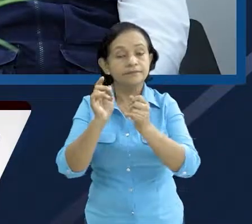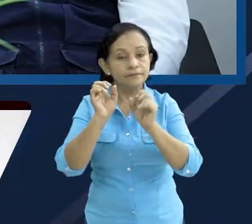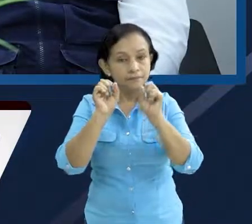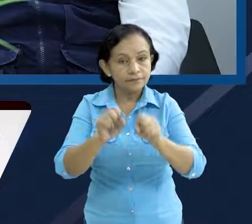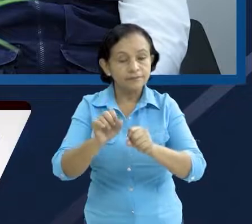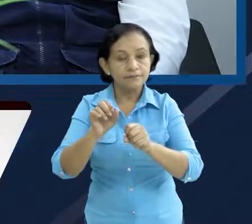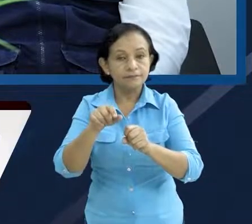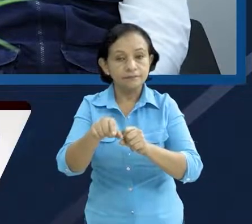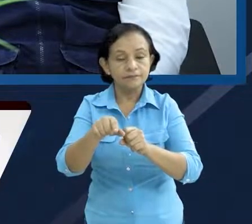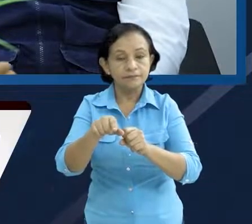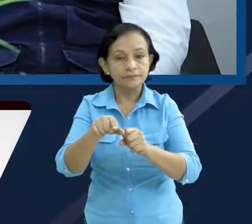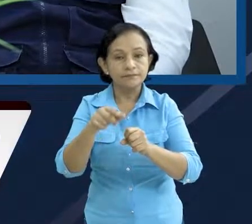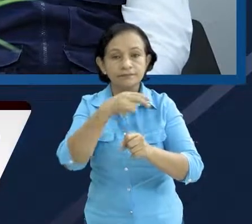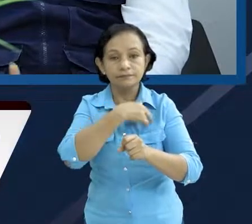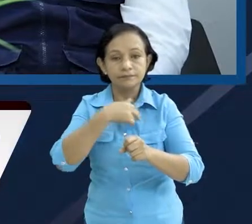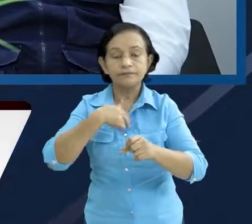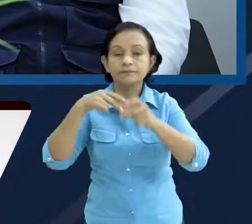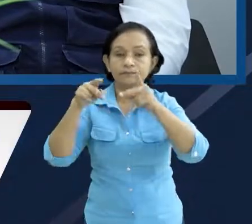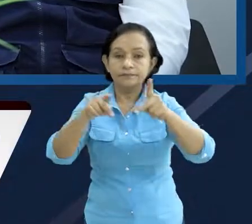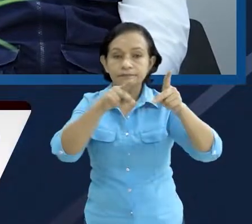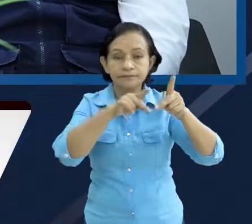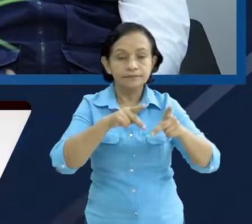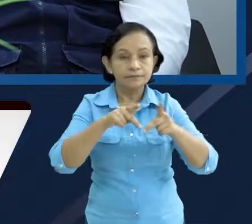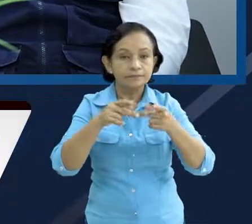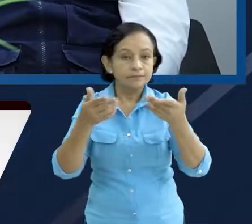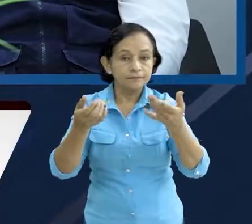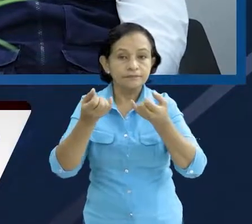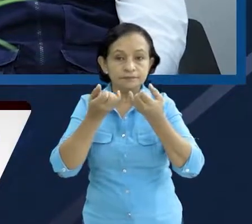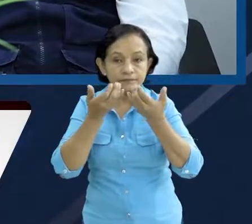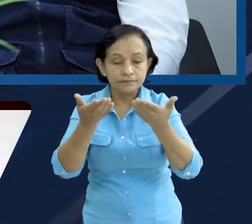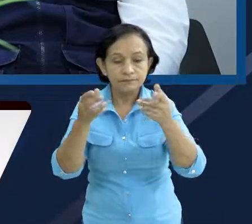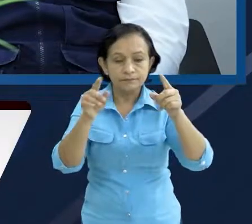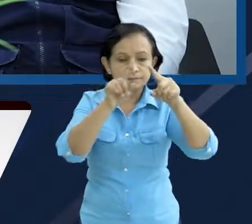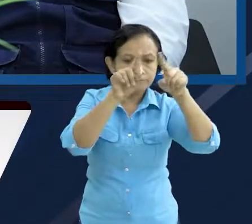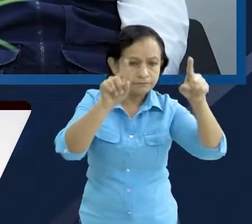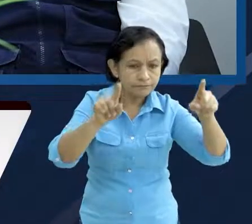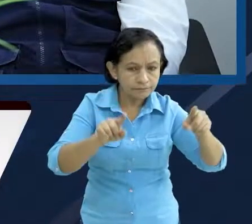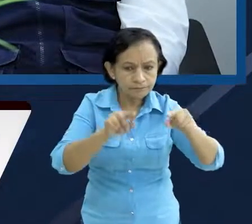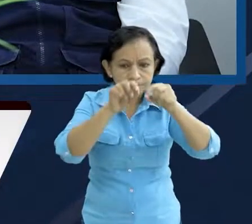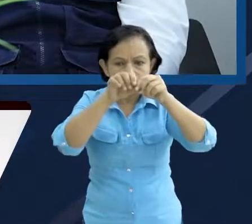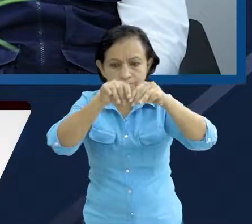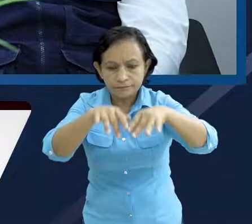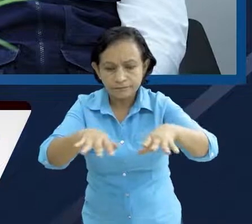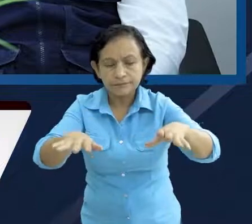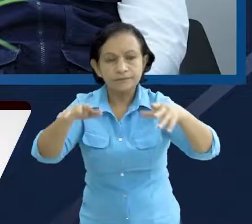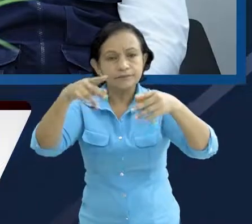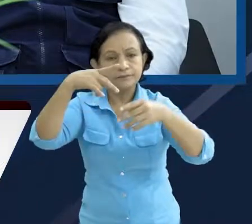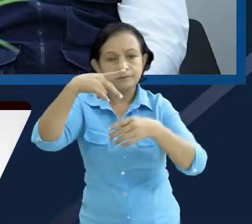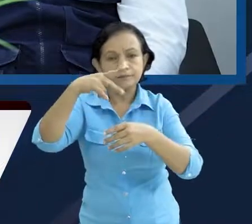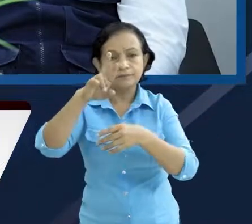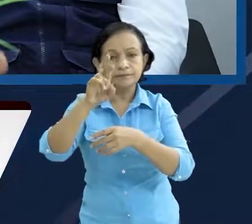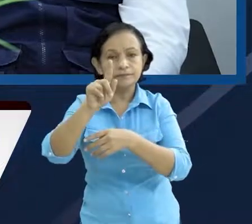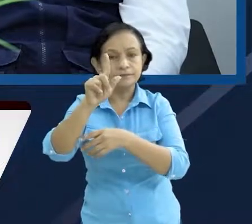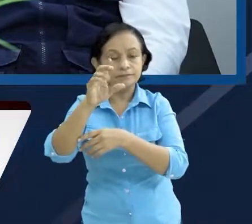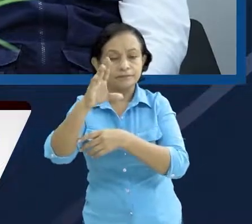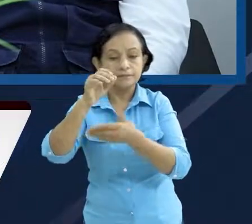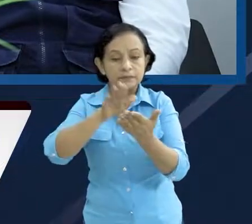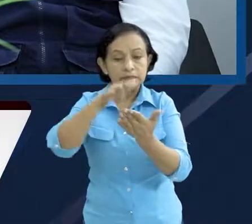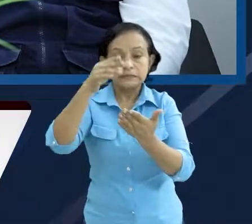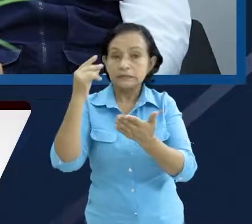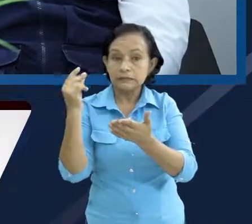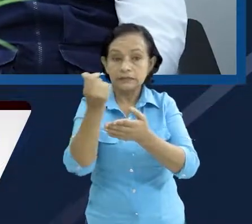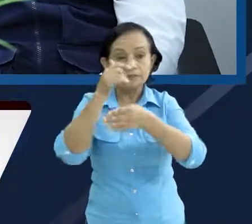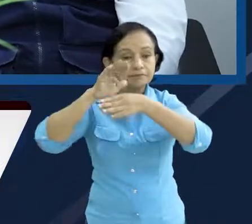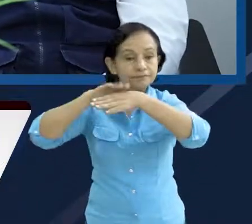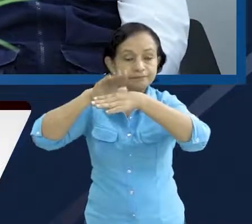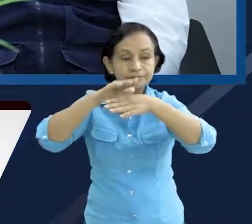el actuar a través de flujos, de flujogramas, a través de estos protocolos, libretes de emergencia, que nos